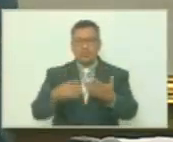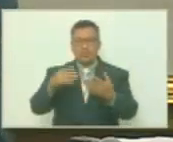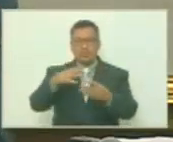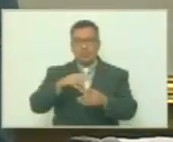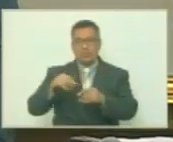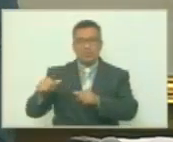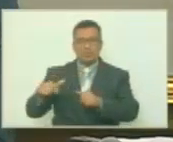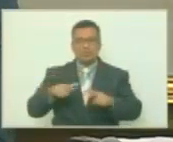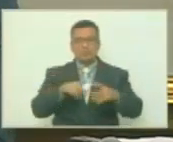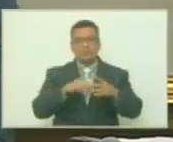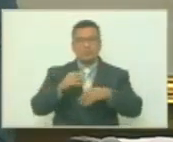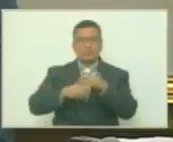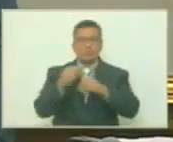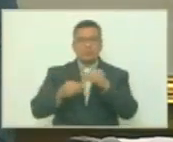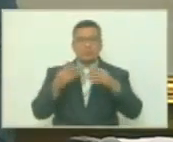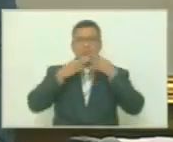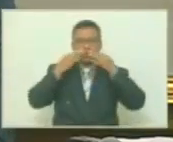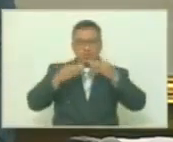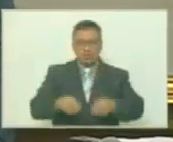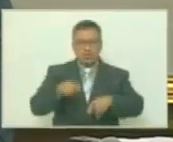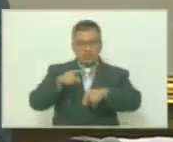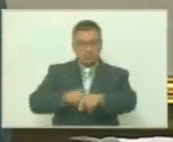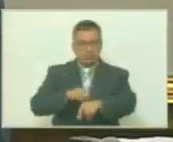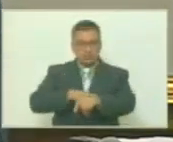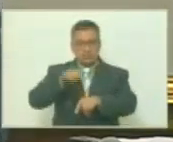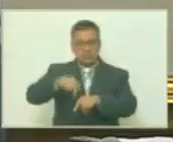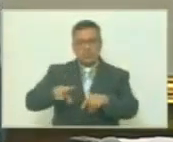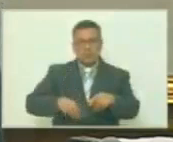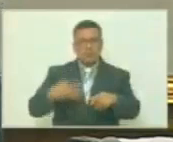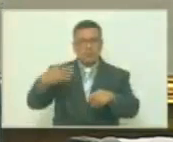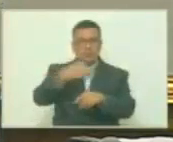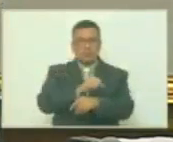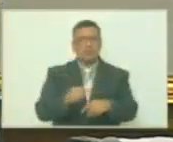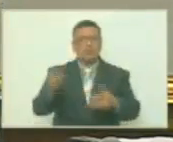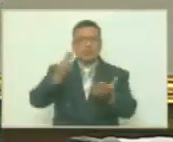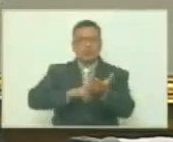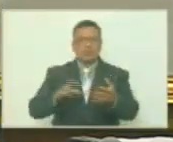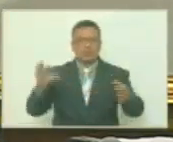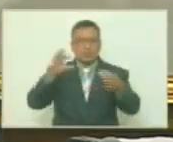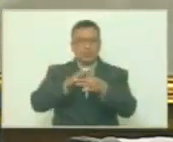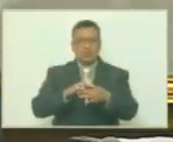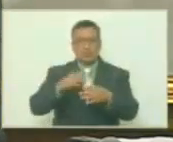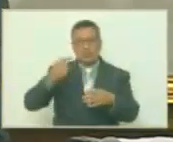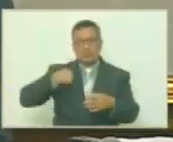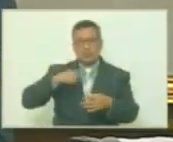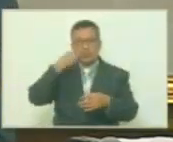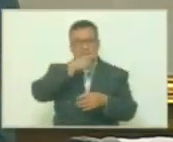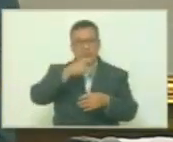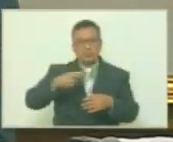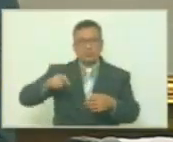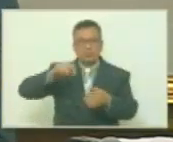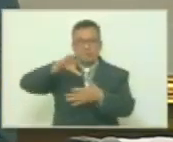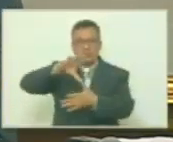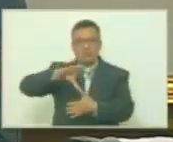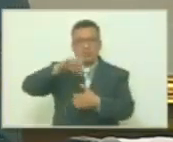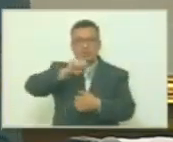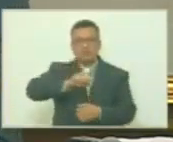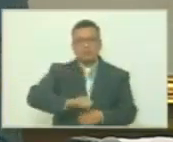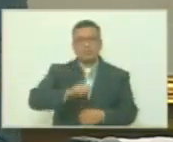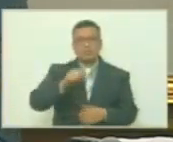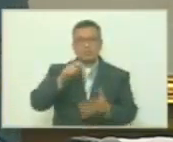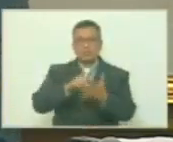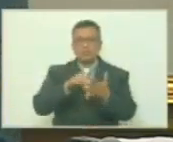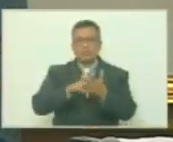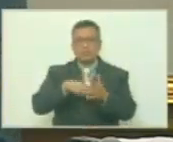polvo y convertirlo en realidad vigente para lograr nuevamente esa unidad que se merecen los pueblos de América del Sur siguiente